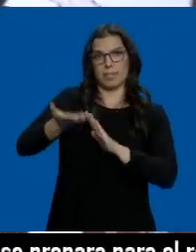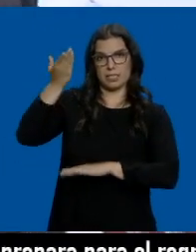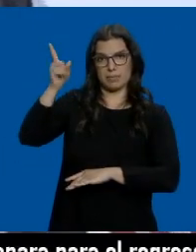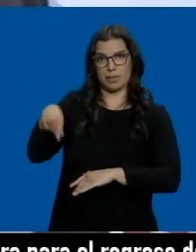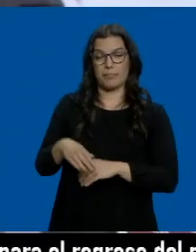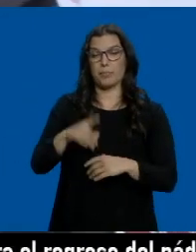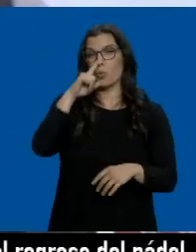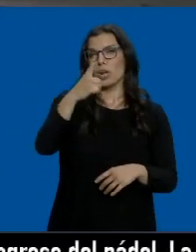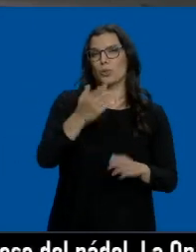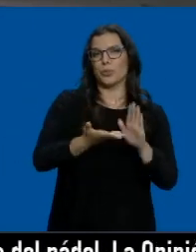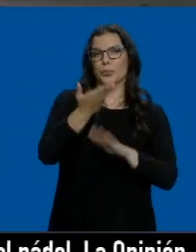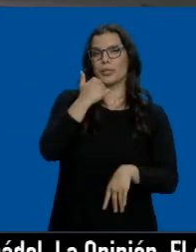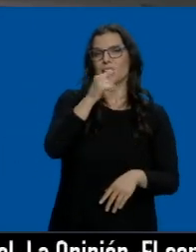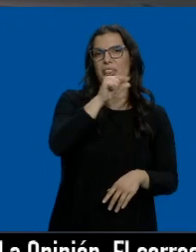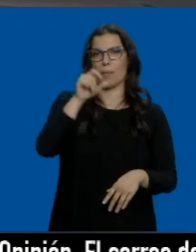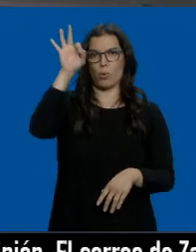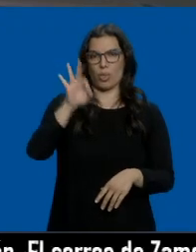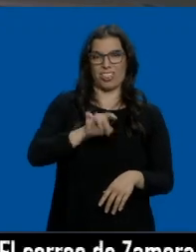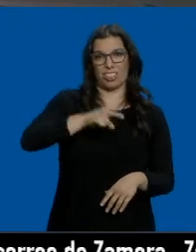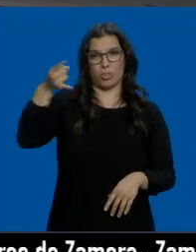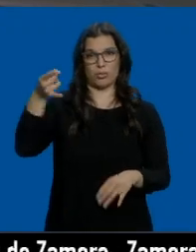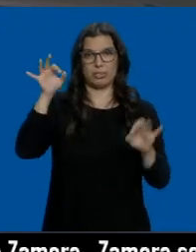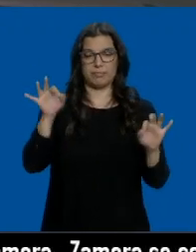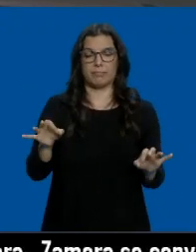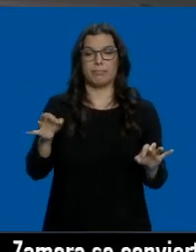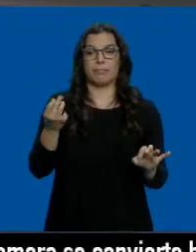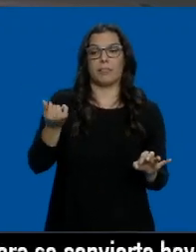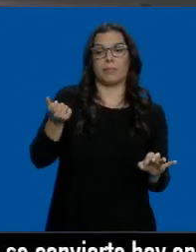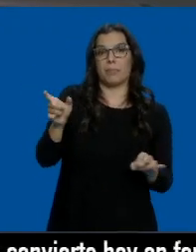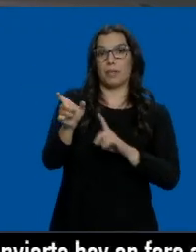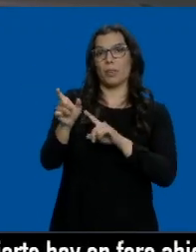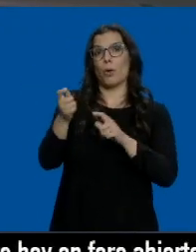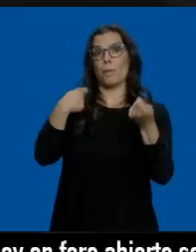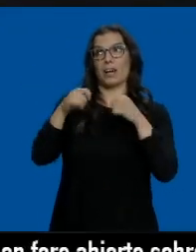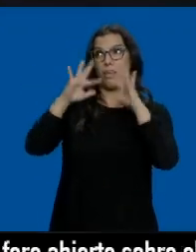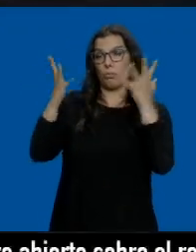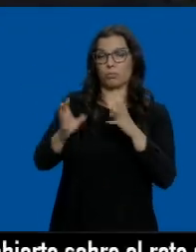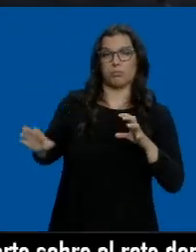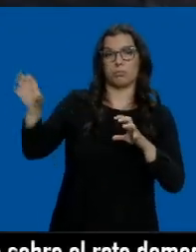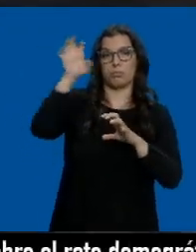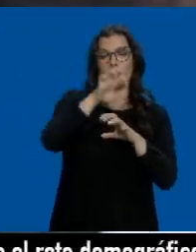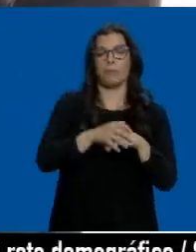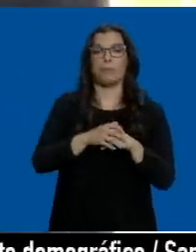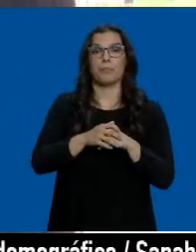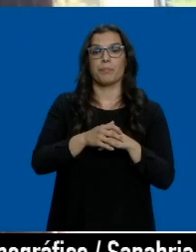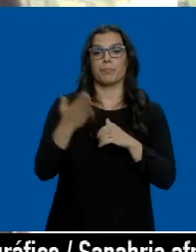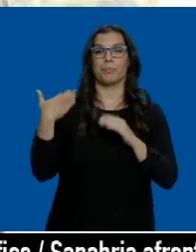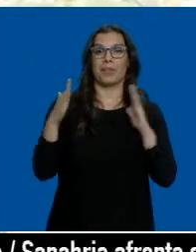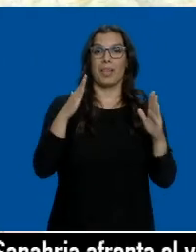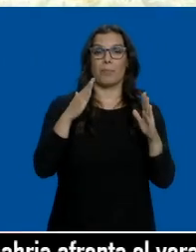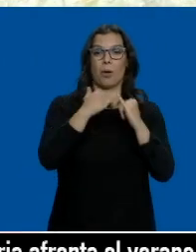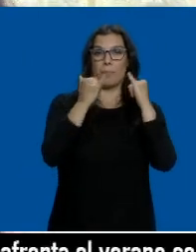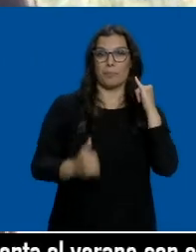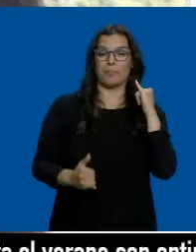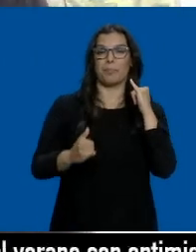el crudo ha subido casi un 100% en los mercados internacionales. Los precios se hundieron durante los peores momentos